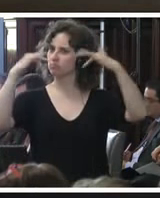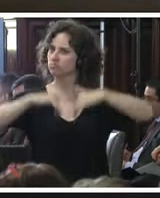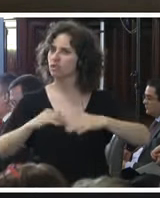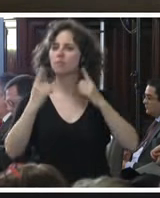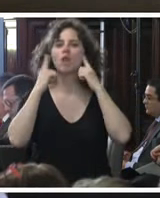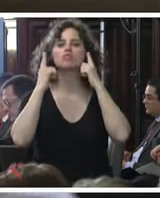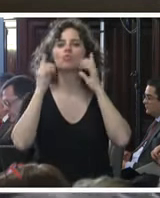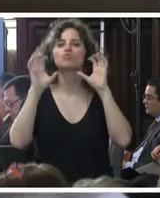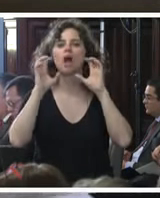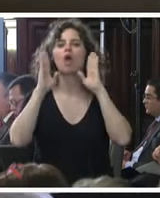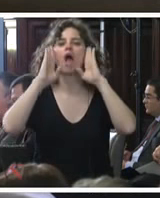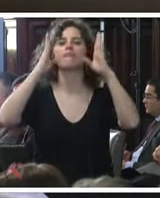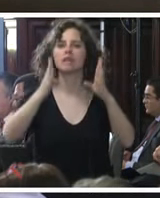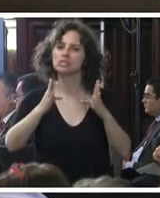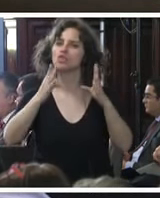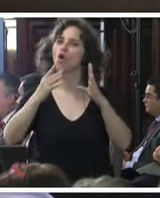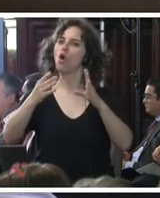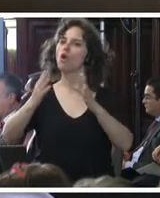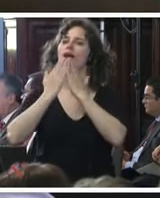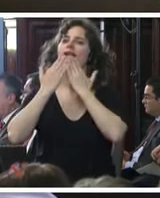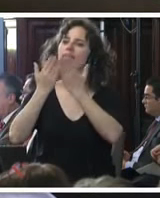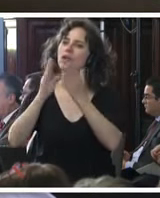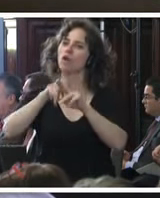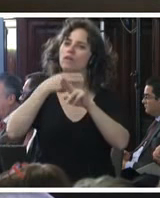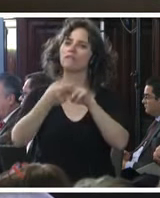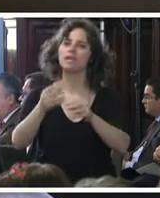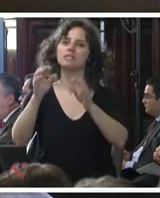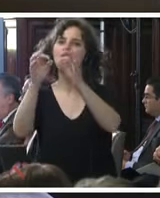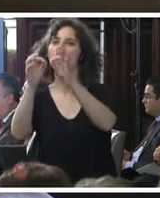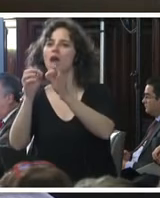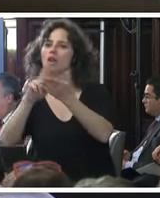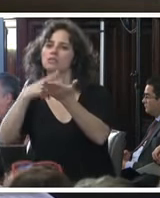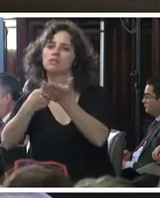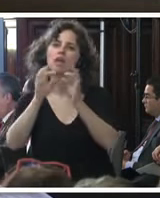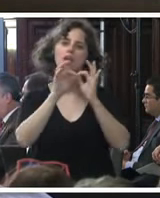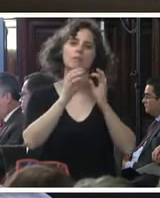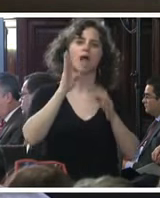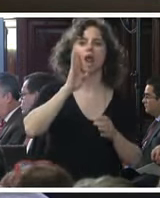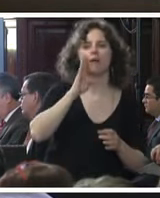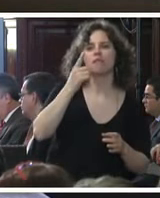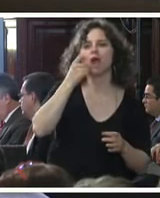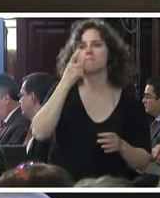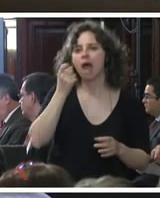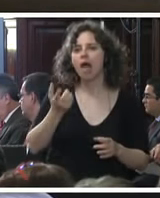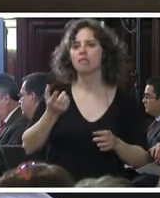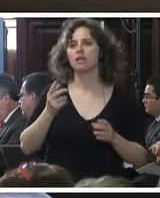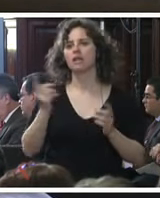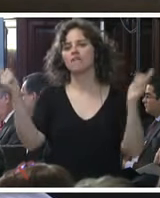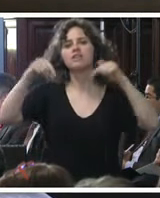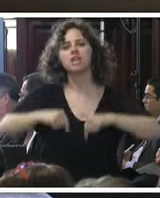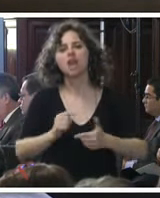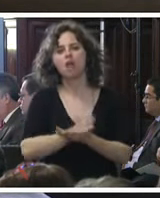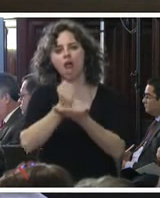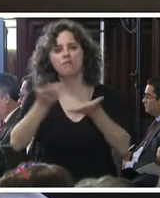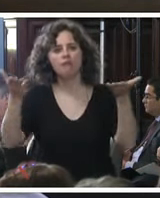escuchar con atención le agradezco nuevamente a las intérpretes a la madre y al padre que han venido hasta